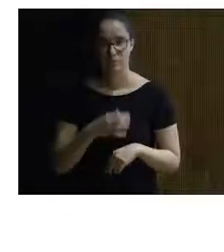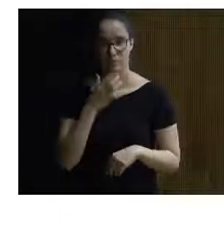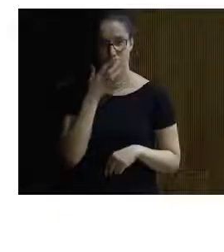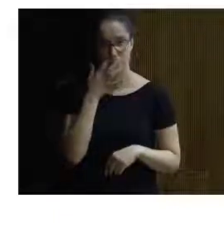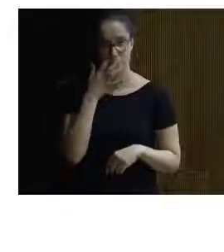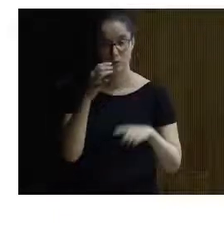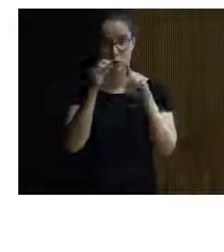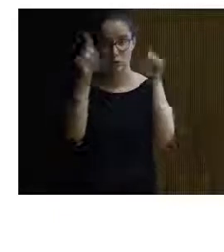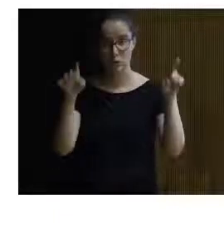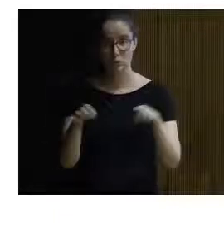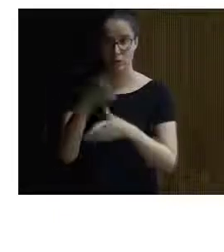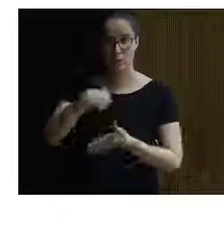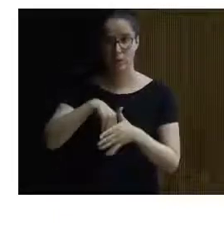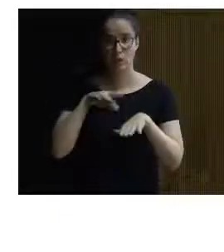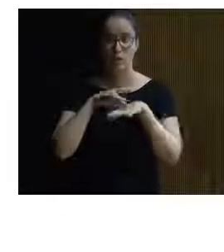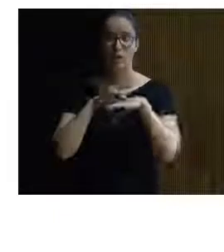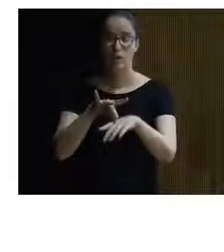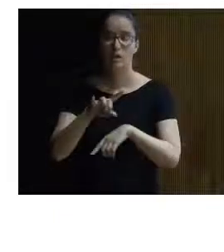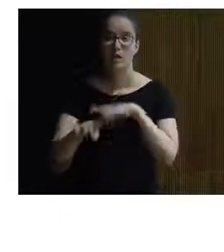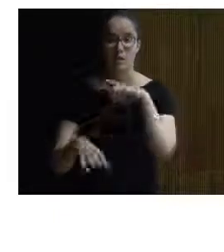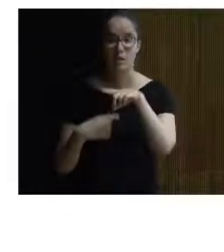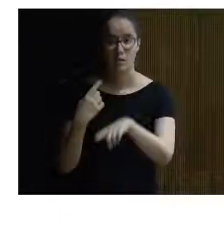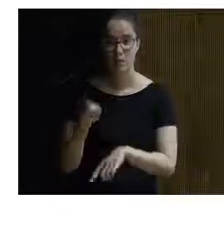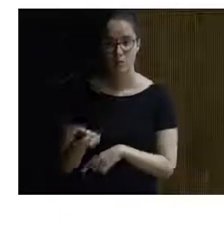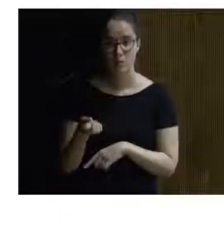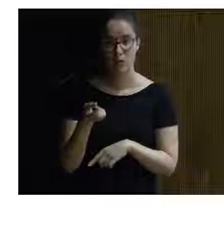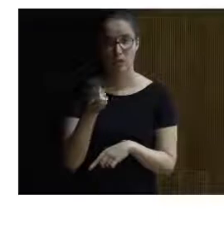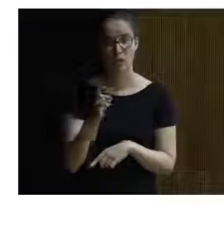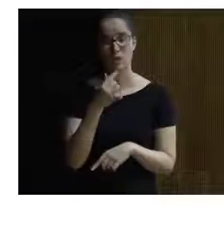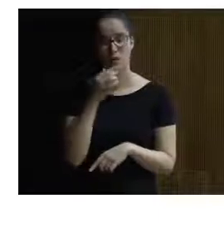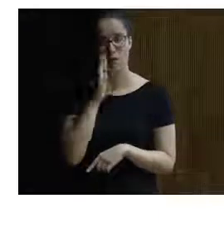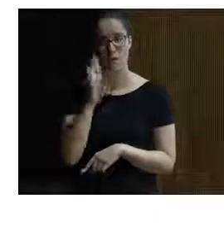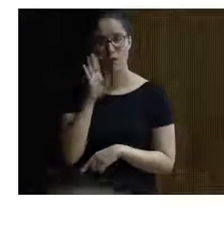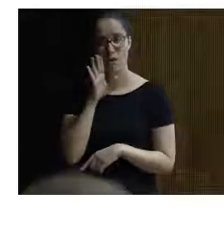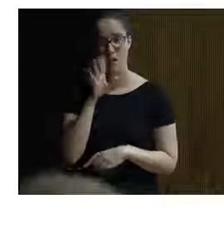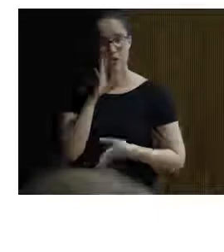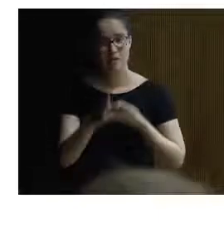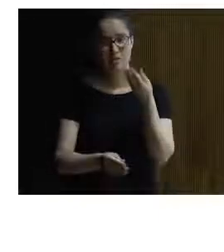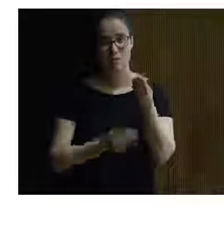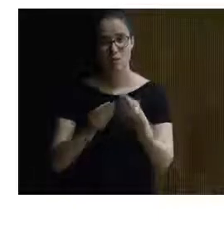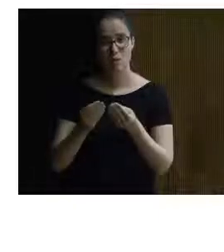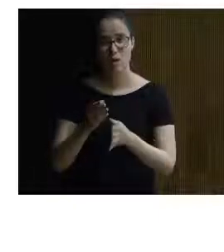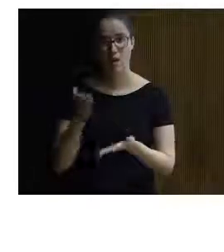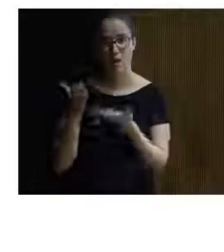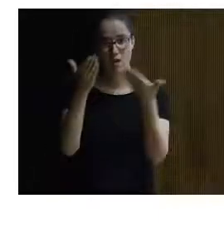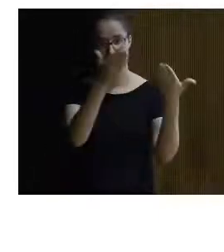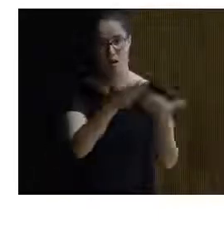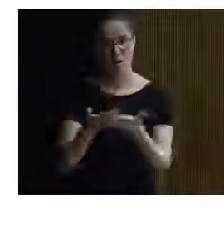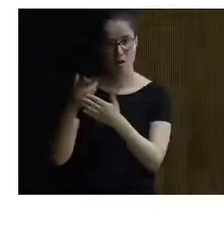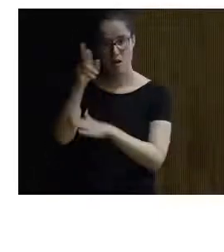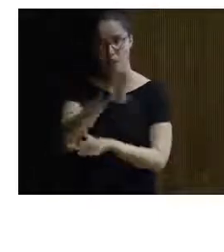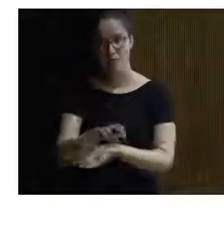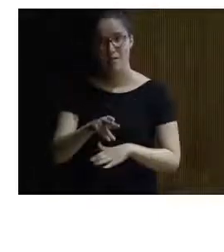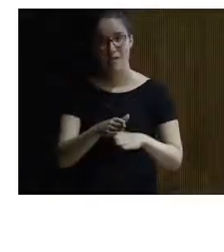Bueno, esto es una ficha dentro de lo de la guía, que luego se ha plasmado en la PP, que os comentaba. Se hace una valoración del establecimiento por